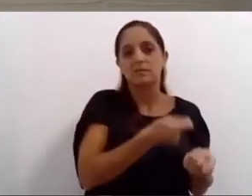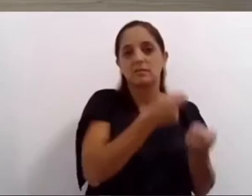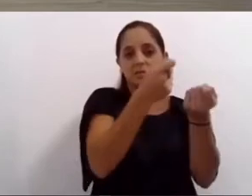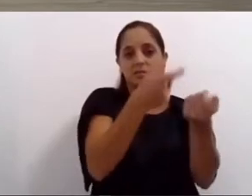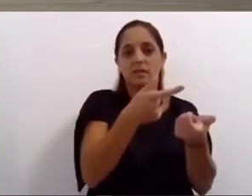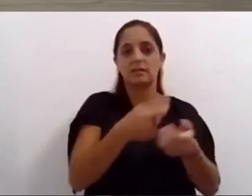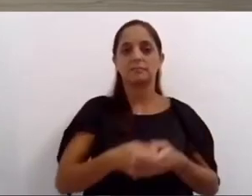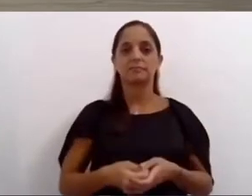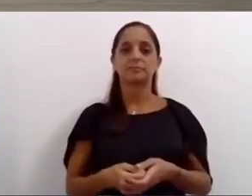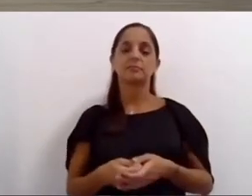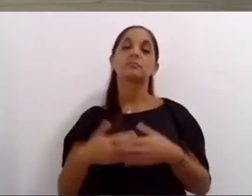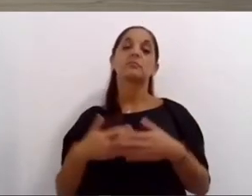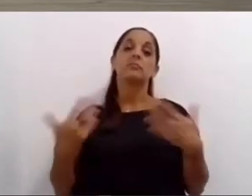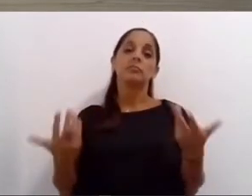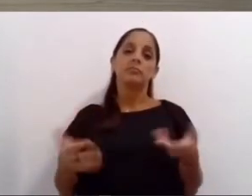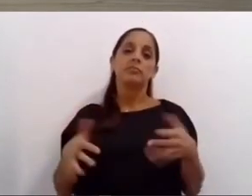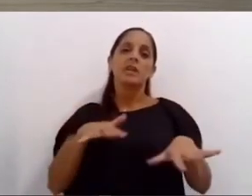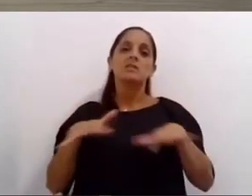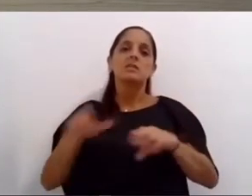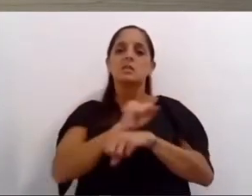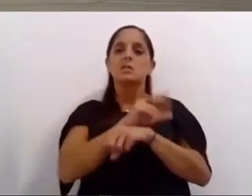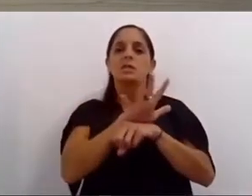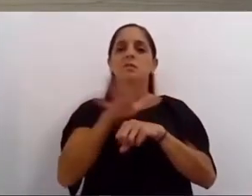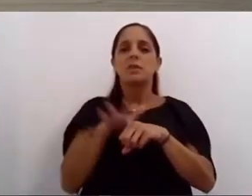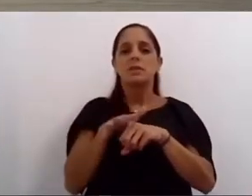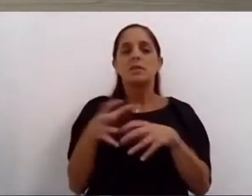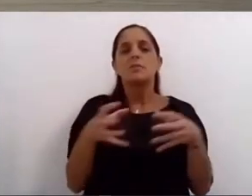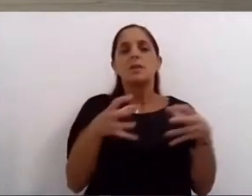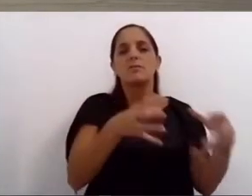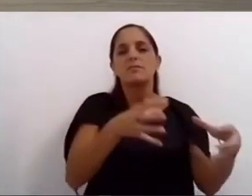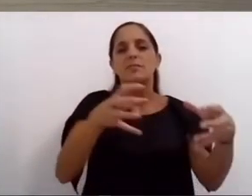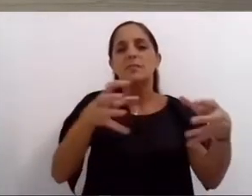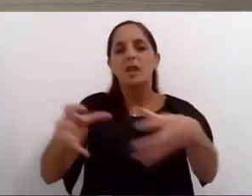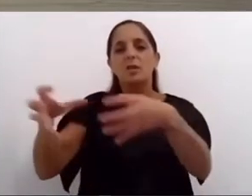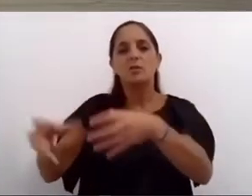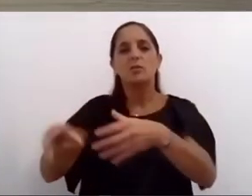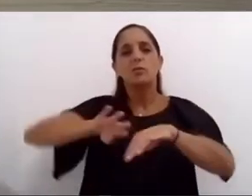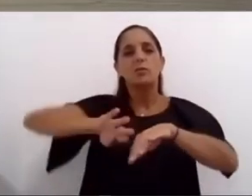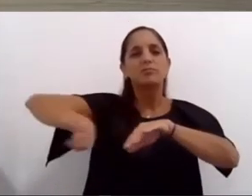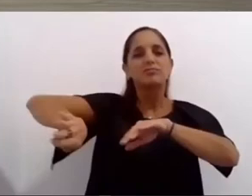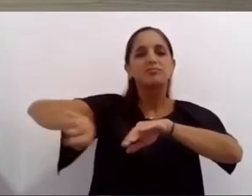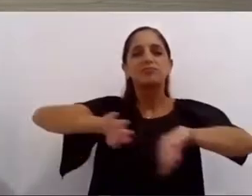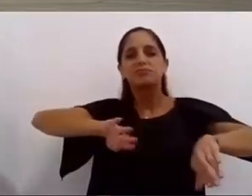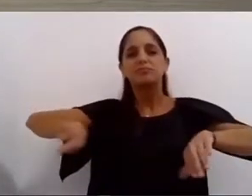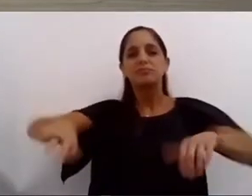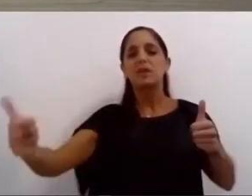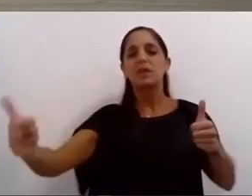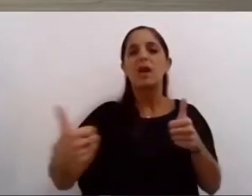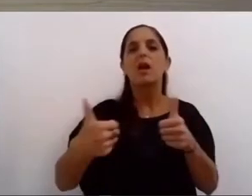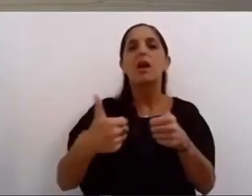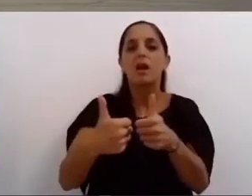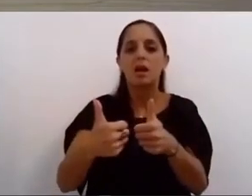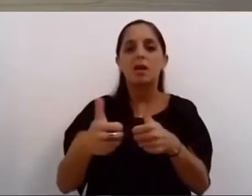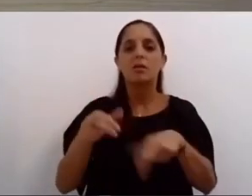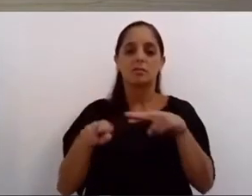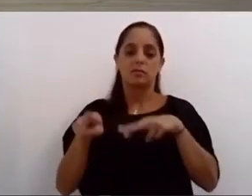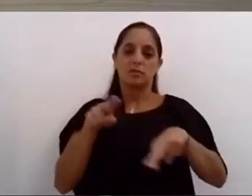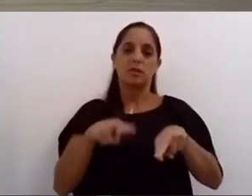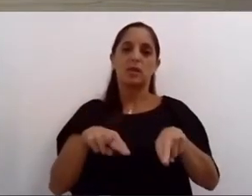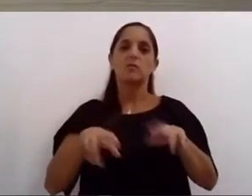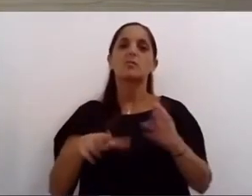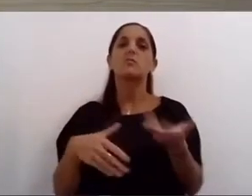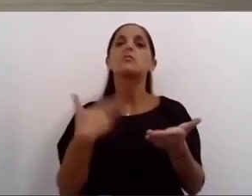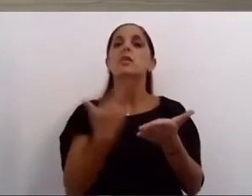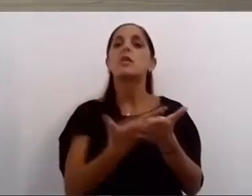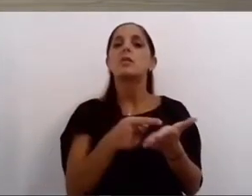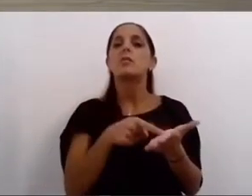durante la pandemia acompañamos a los sectores más afectados por la política de aislamiento elaboramos un plan para recuperar lo antes posible la